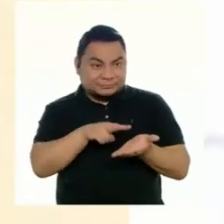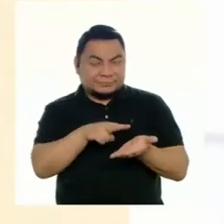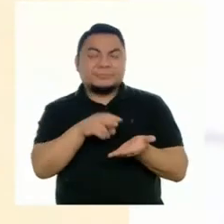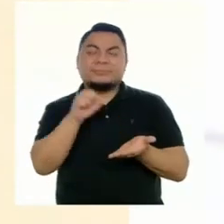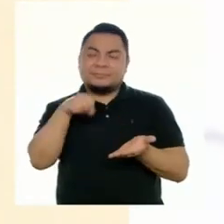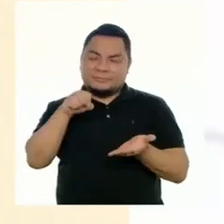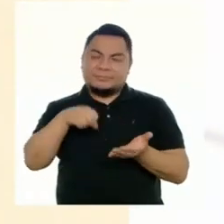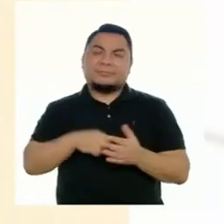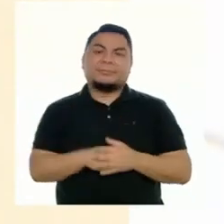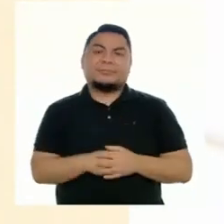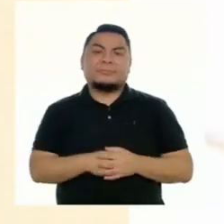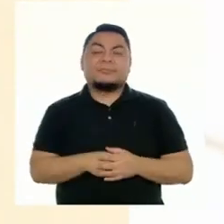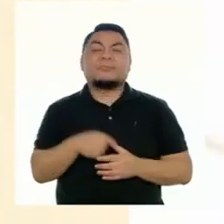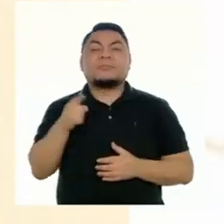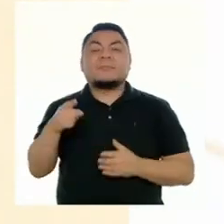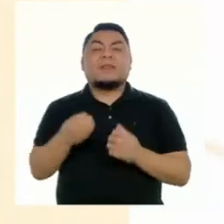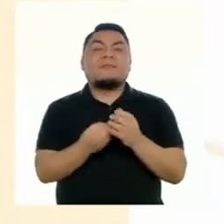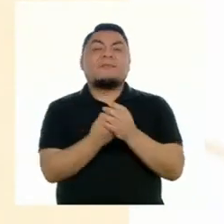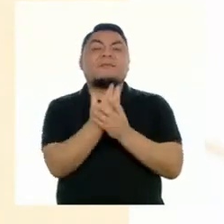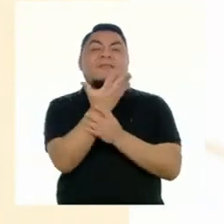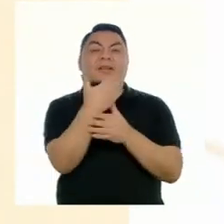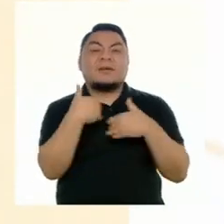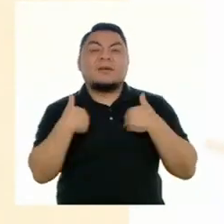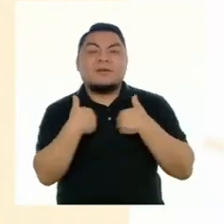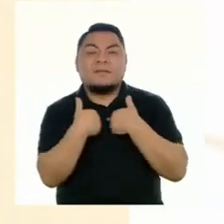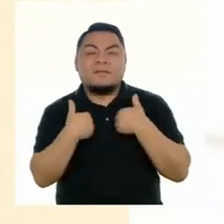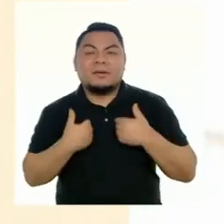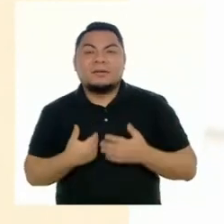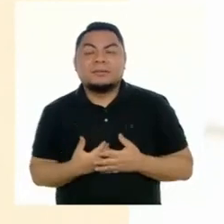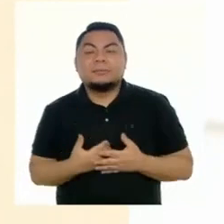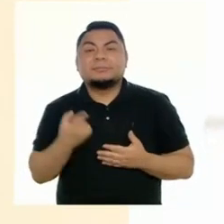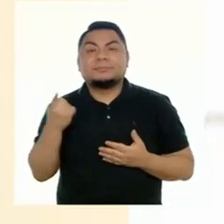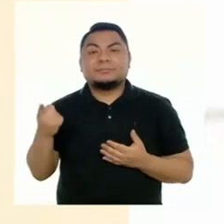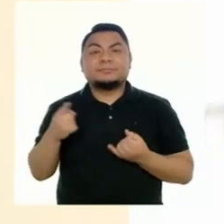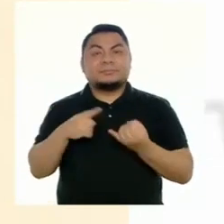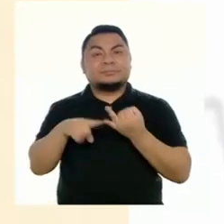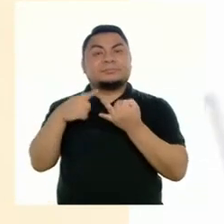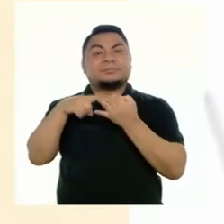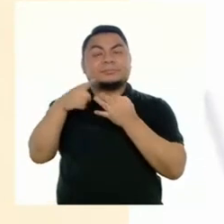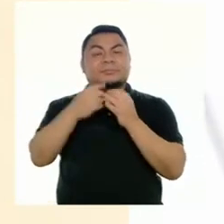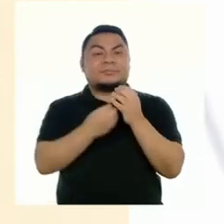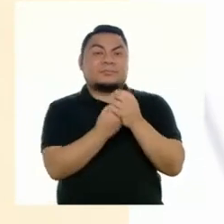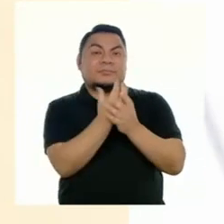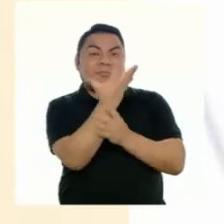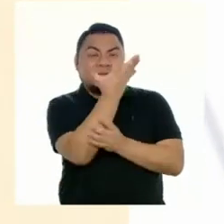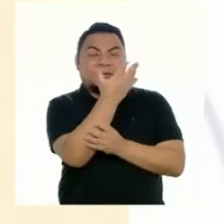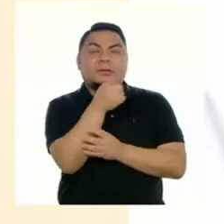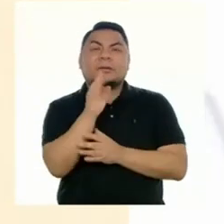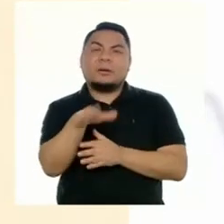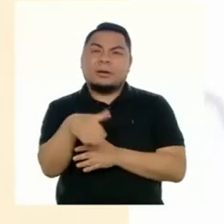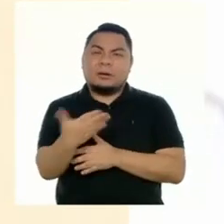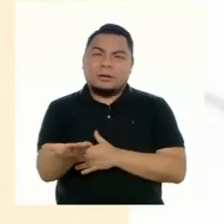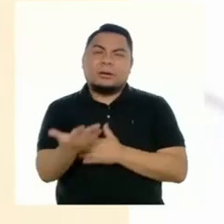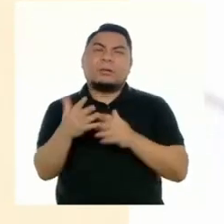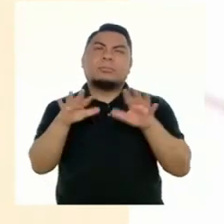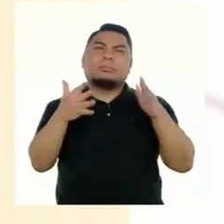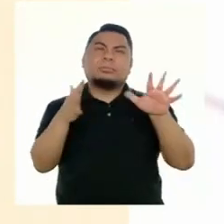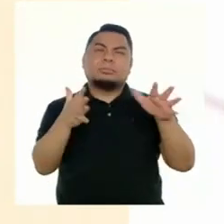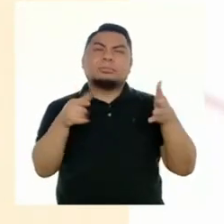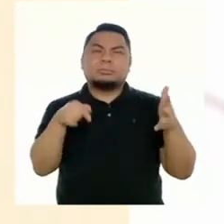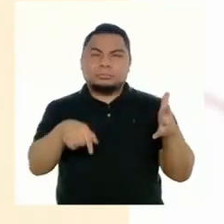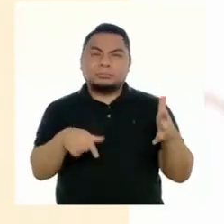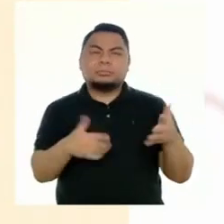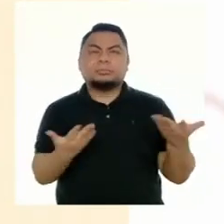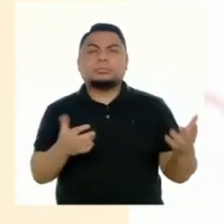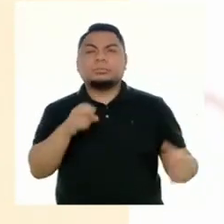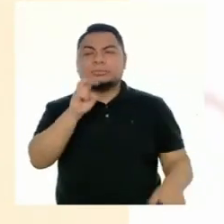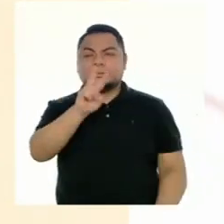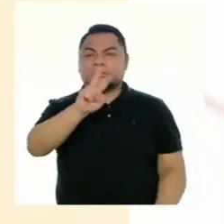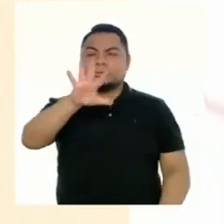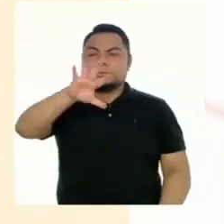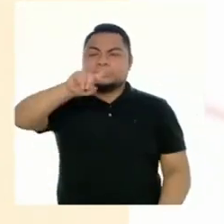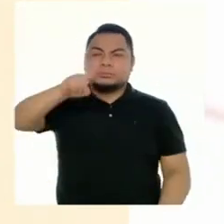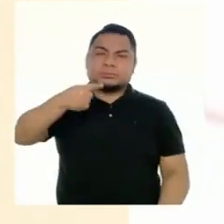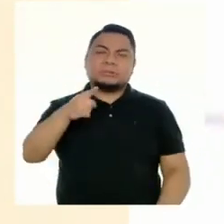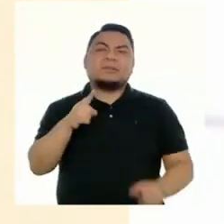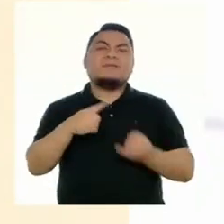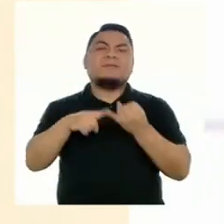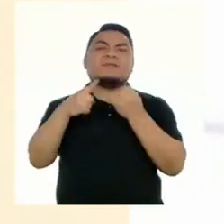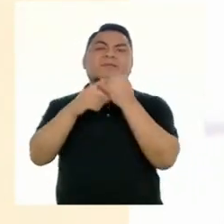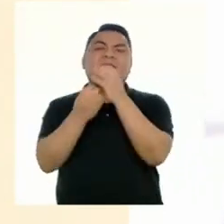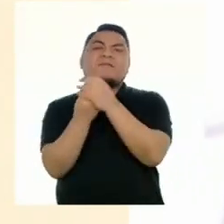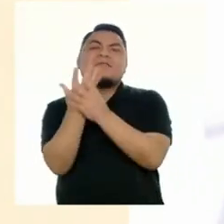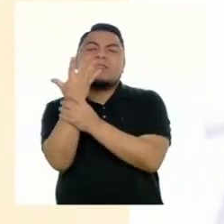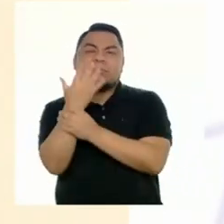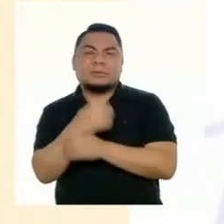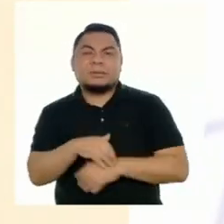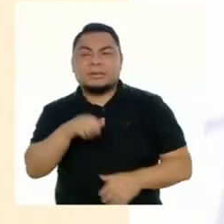Por supuesto. Flora y fauna. En cuanto a la biodiversidad de flora, registra aproximadamente 25.000